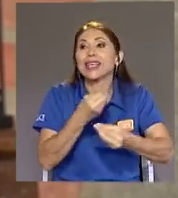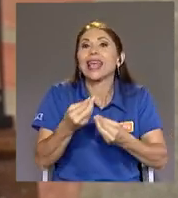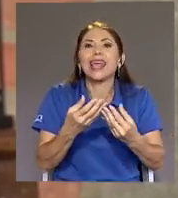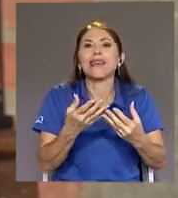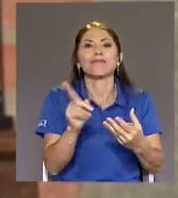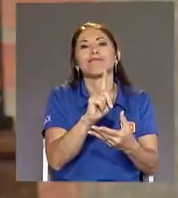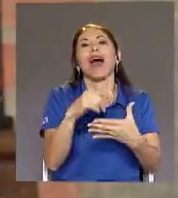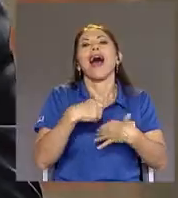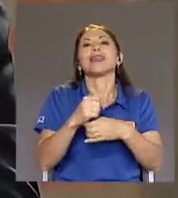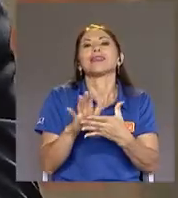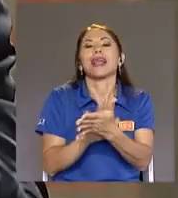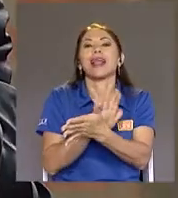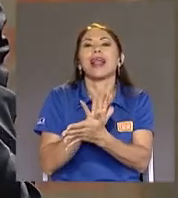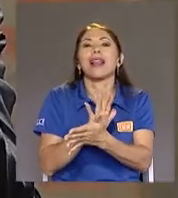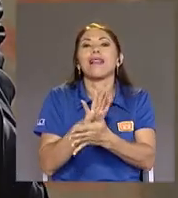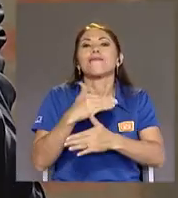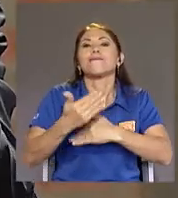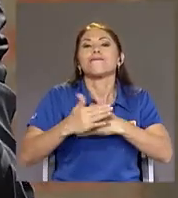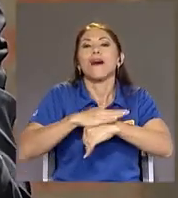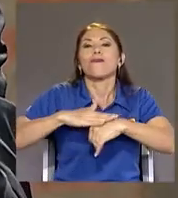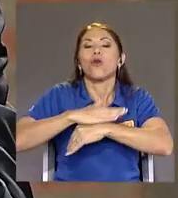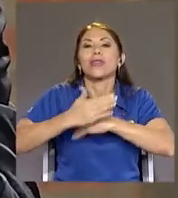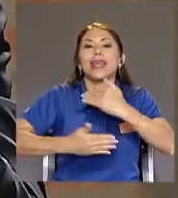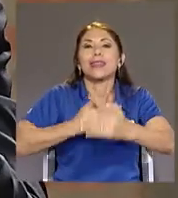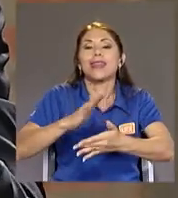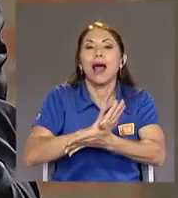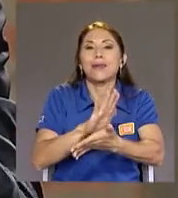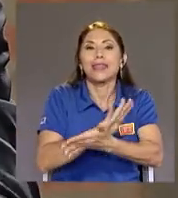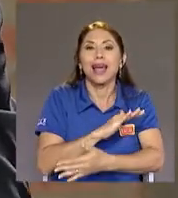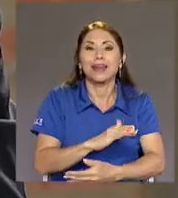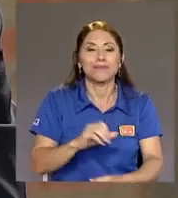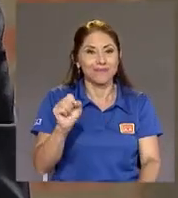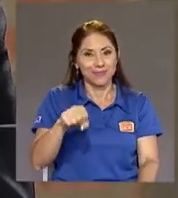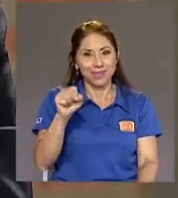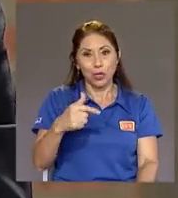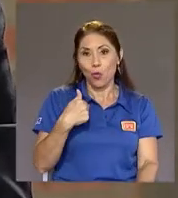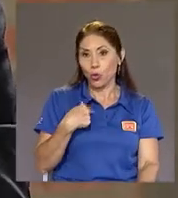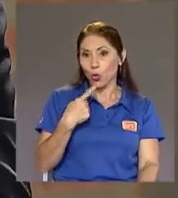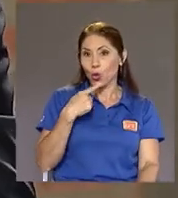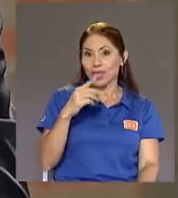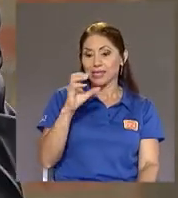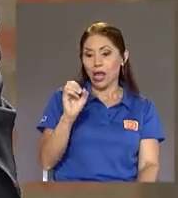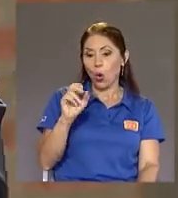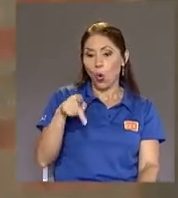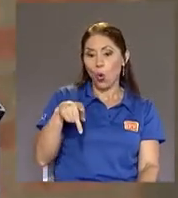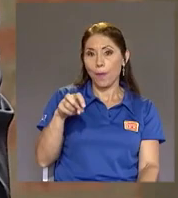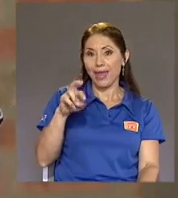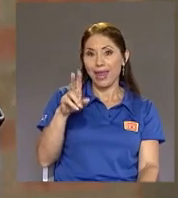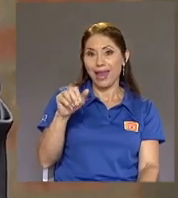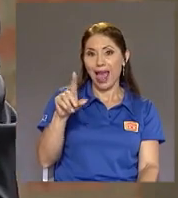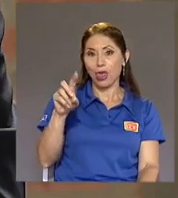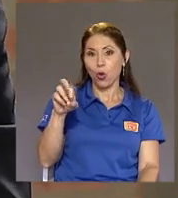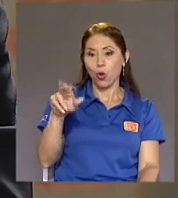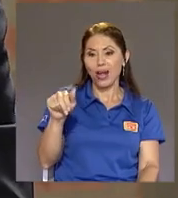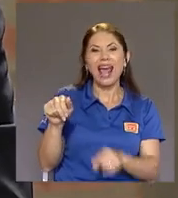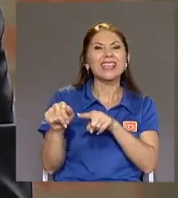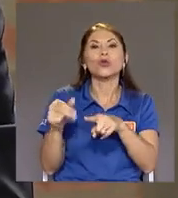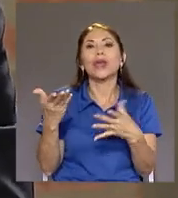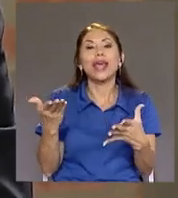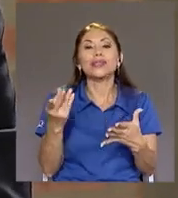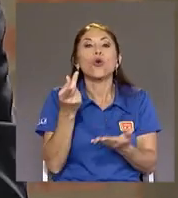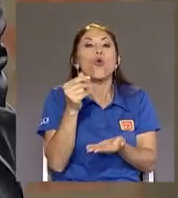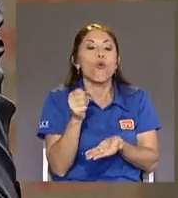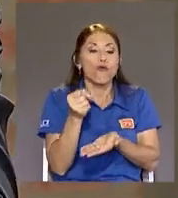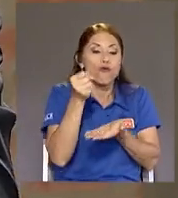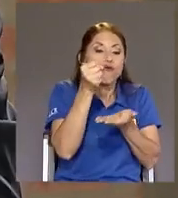Efectivamente Cuando uno dice Operadora para simplificar En realidad Se refiere A un fondo Que tiene el dinero De todos nosotros